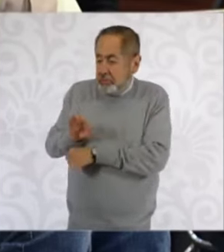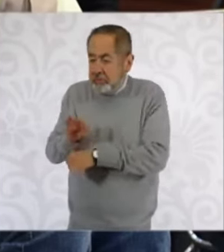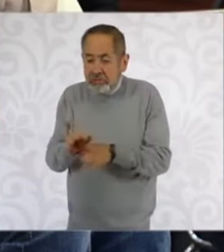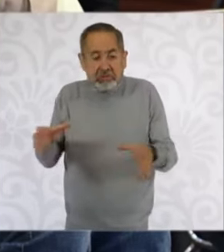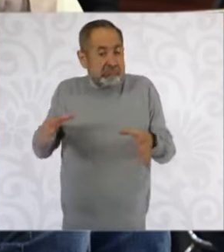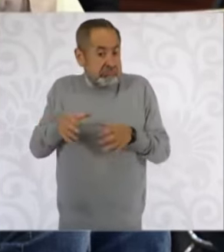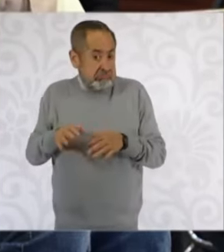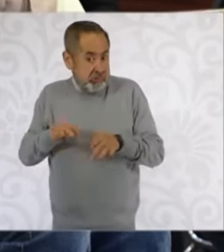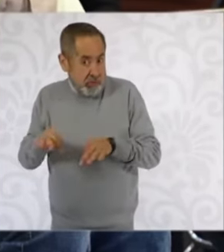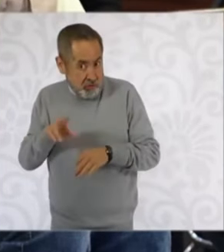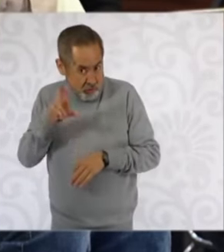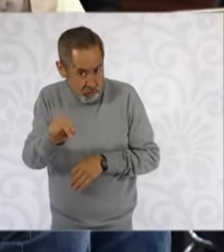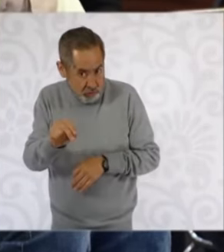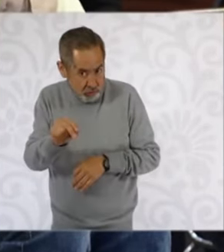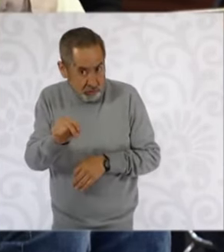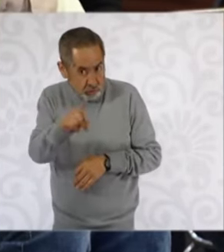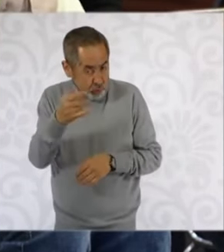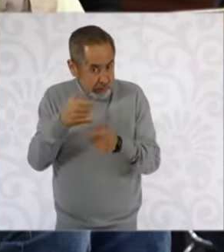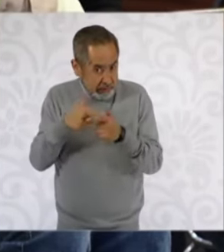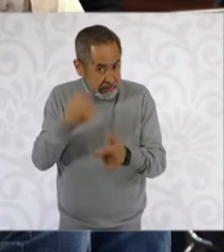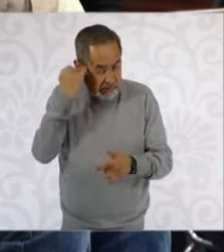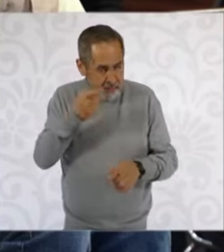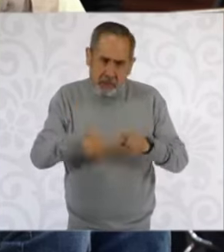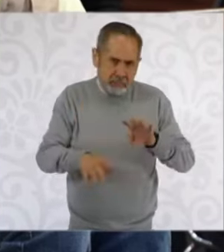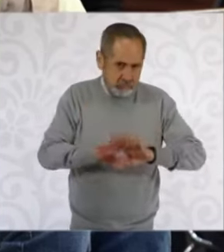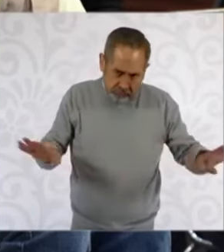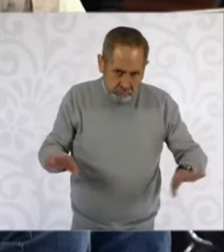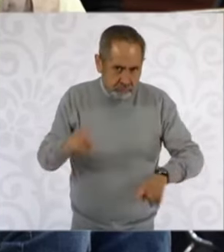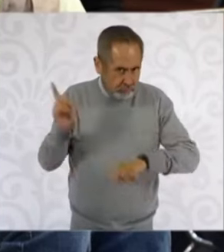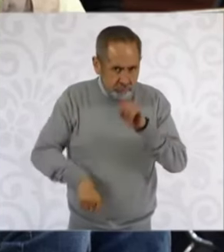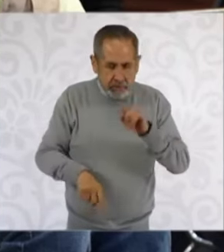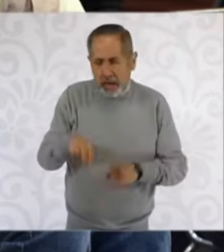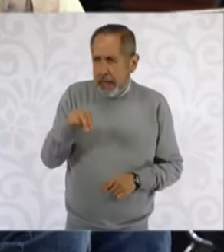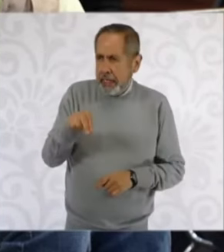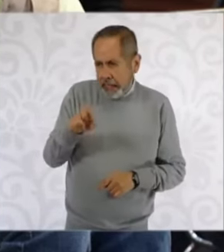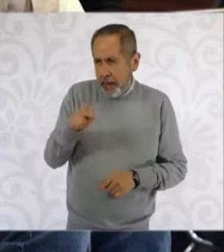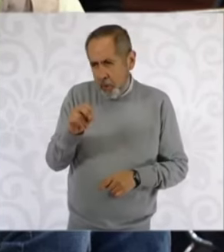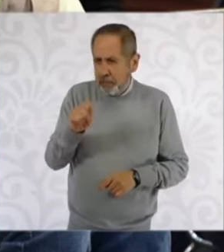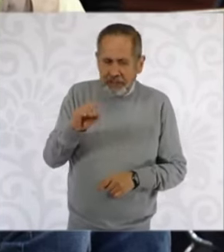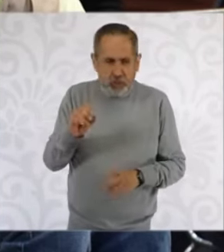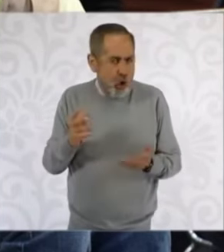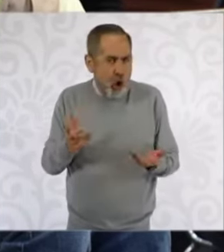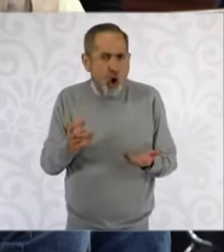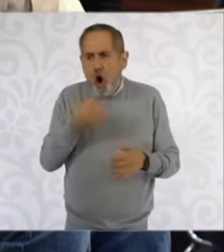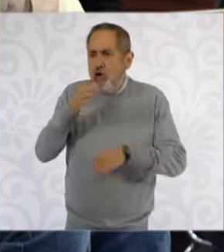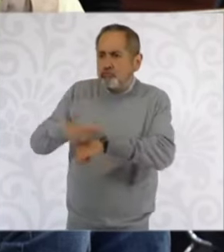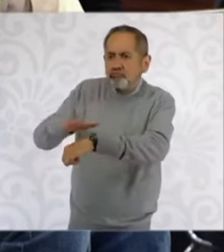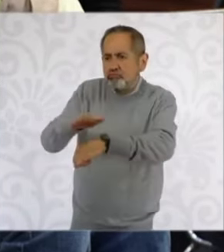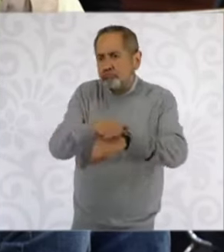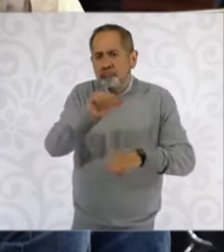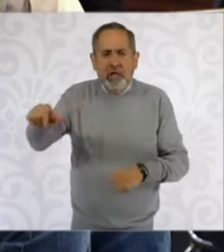y si se podría evitar que se hereden estos a través de alguna reforma, o bastaría el llamado a los líderes de los partidos